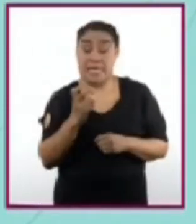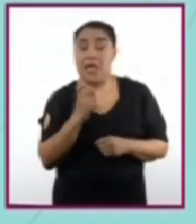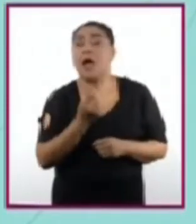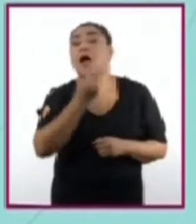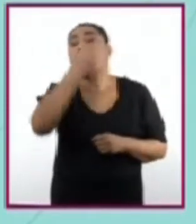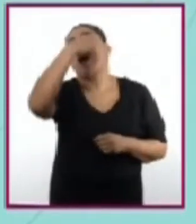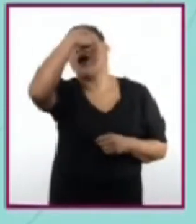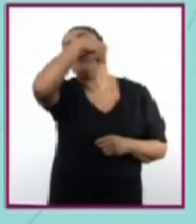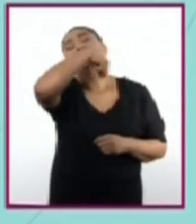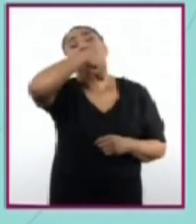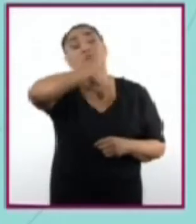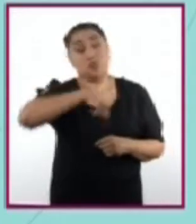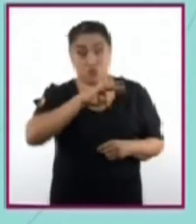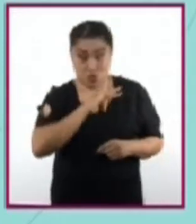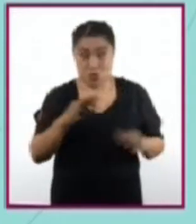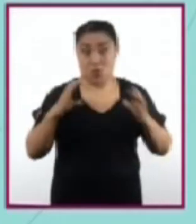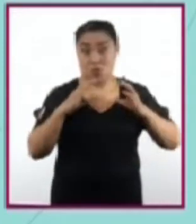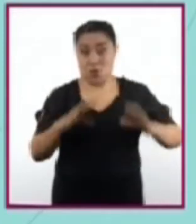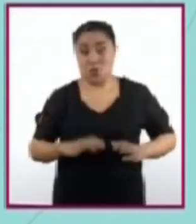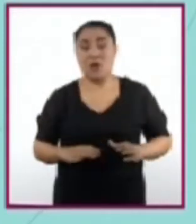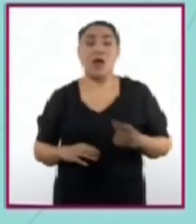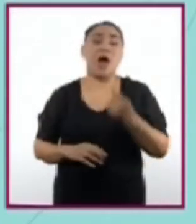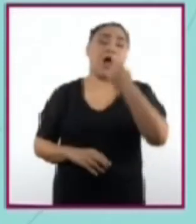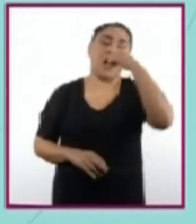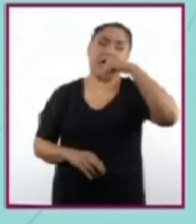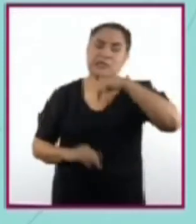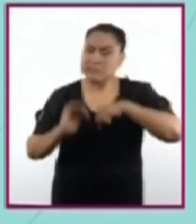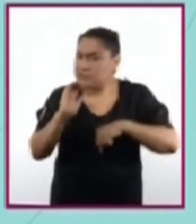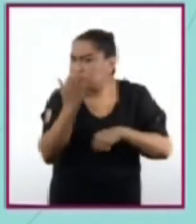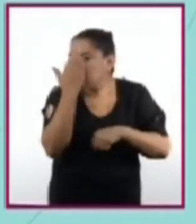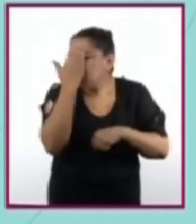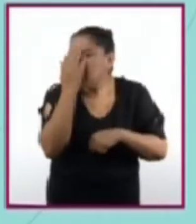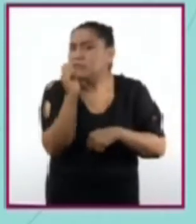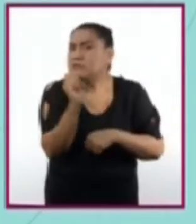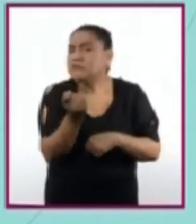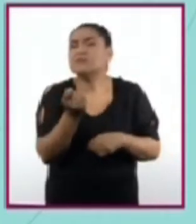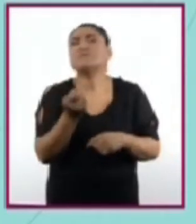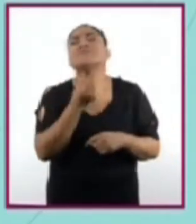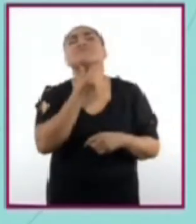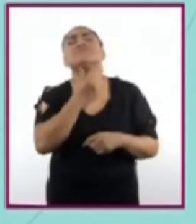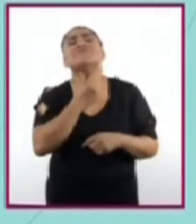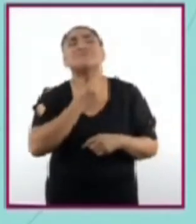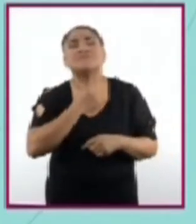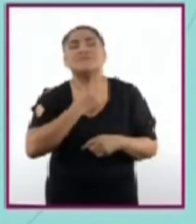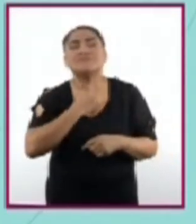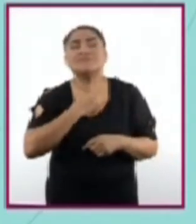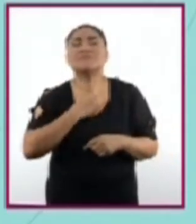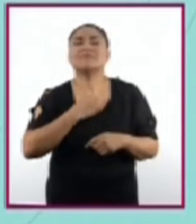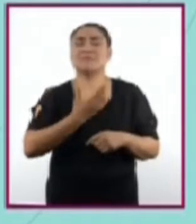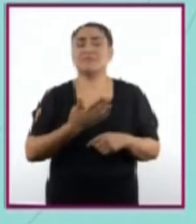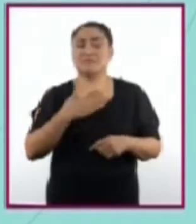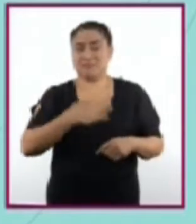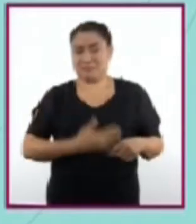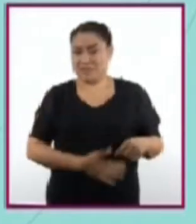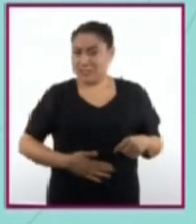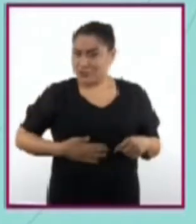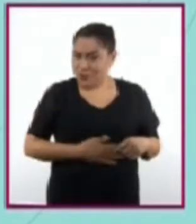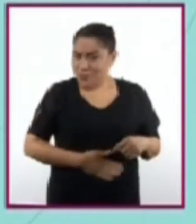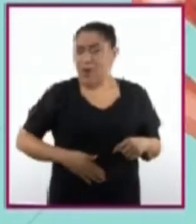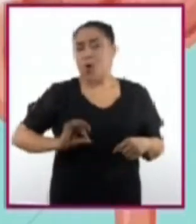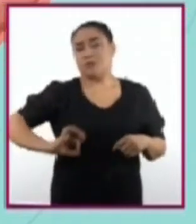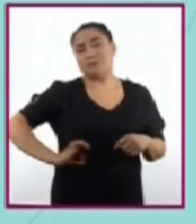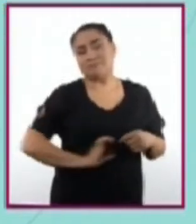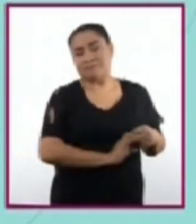introducirse al cuerpo humano desde la boca para conocer el estado de la laringe, la faringe, el estómago y el